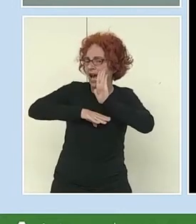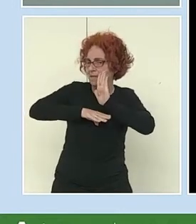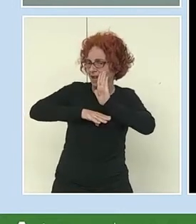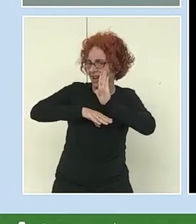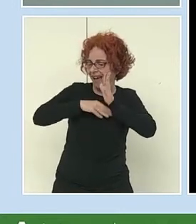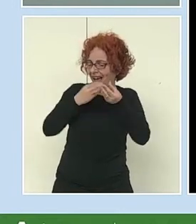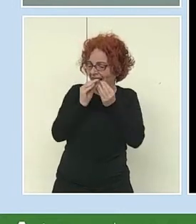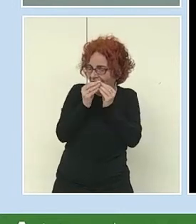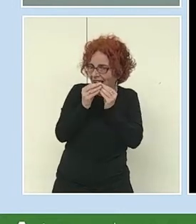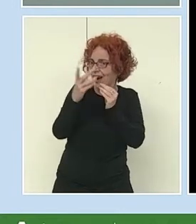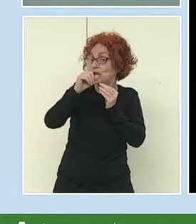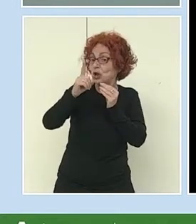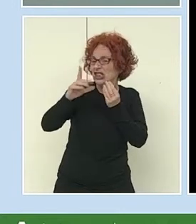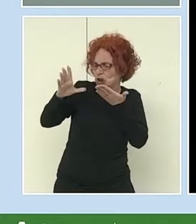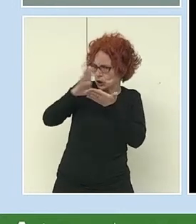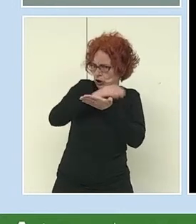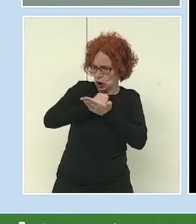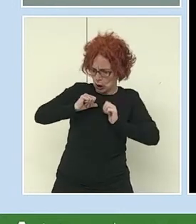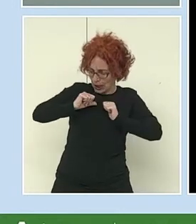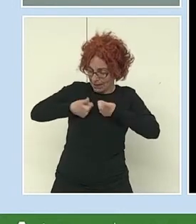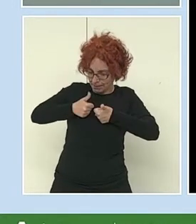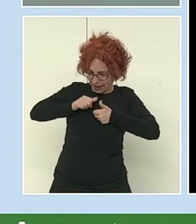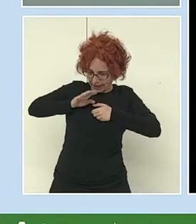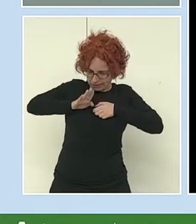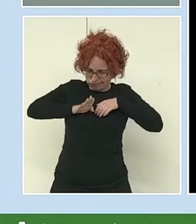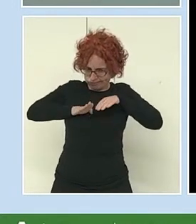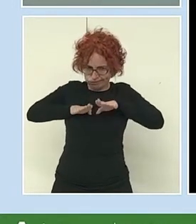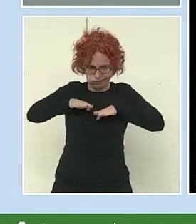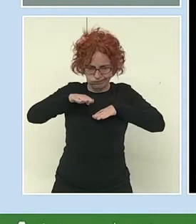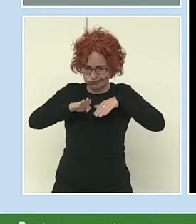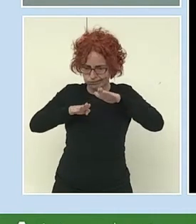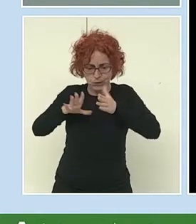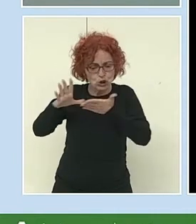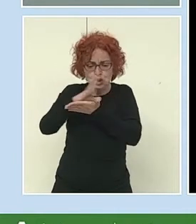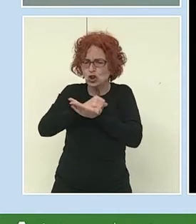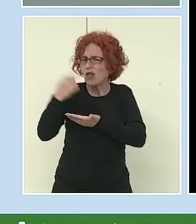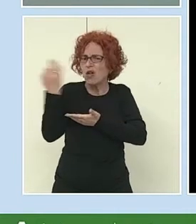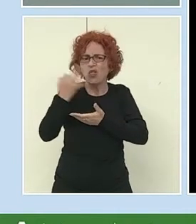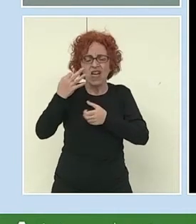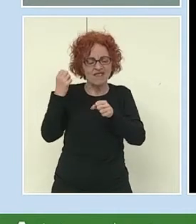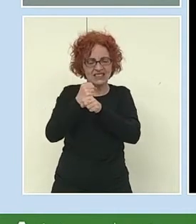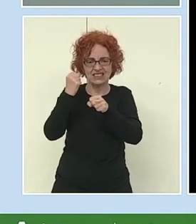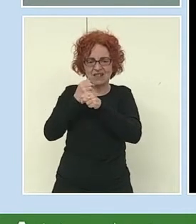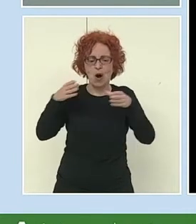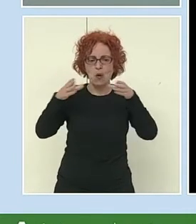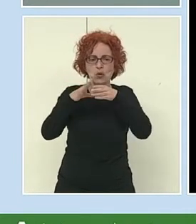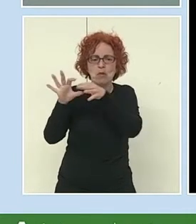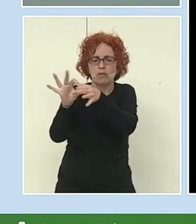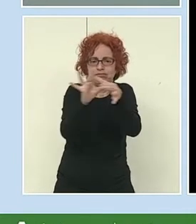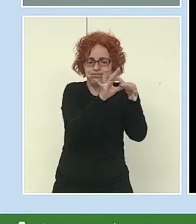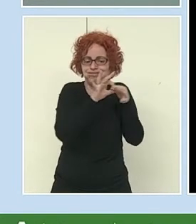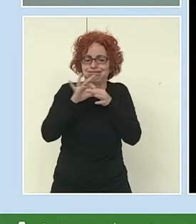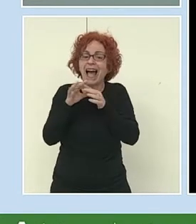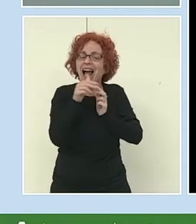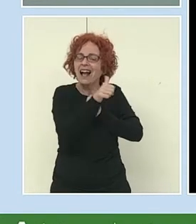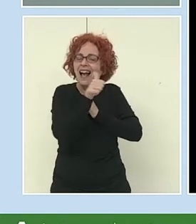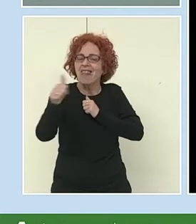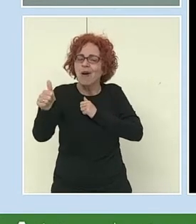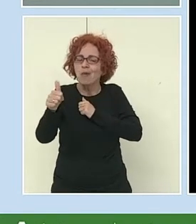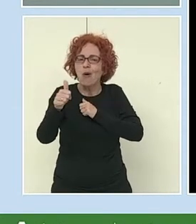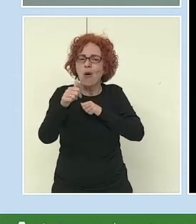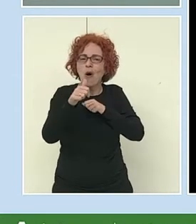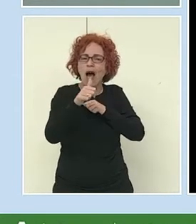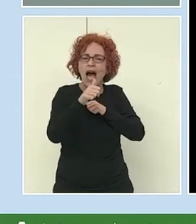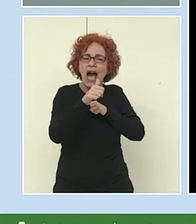el proceso de, aquí cabemos todos y todas, no solamente personas con capacidades muy técnicas, sino que